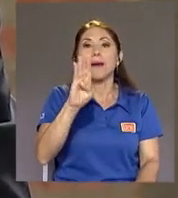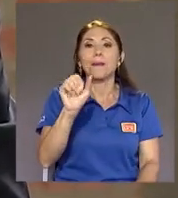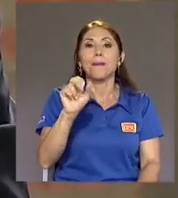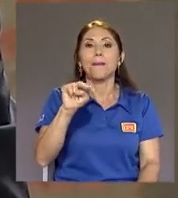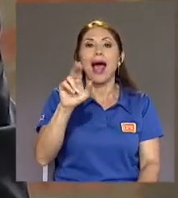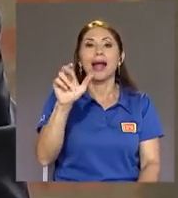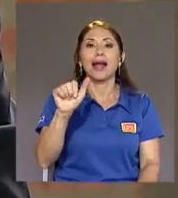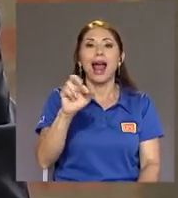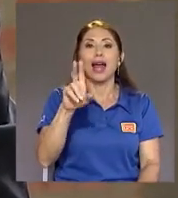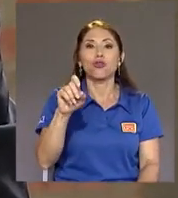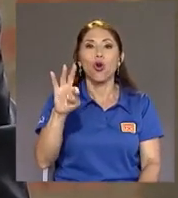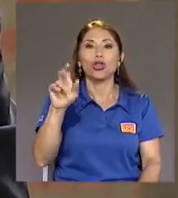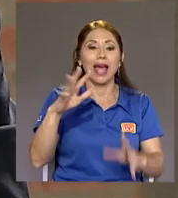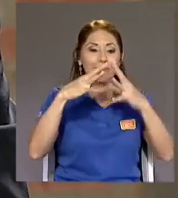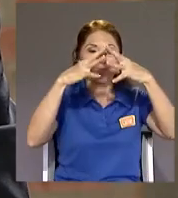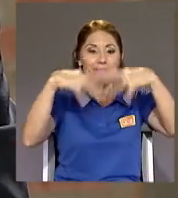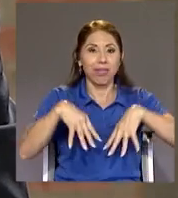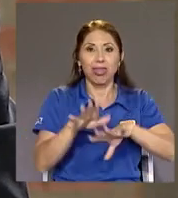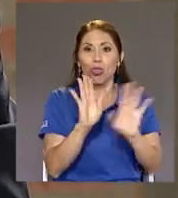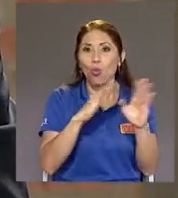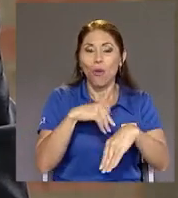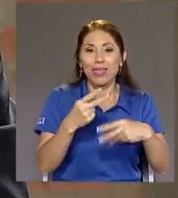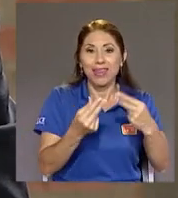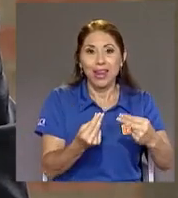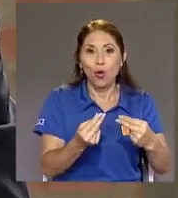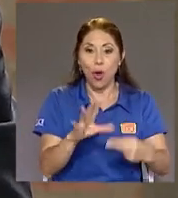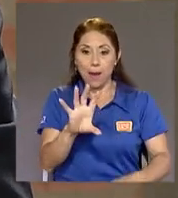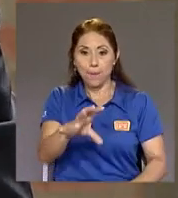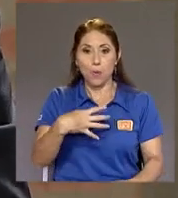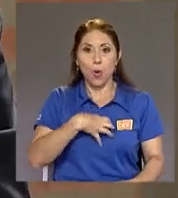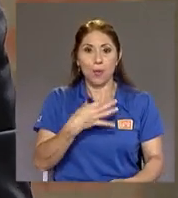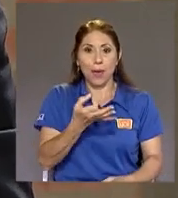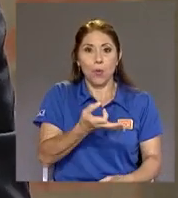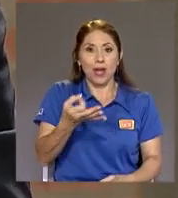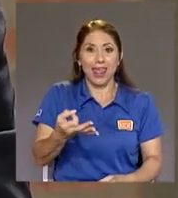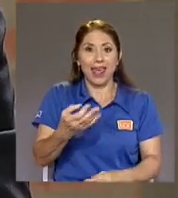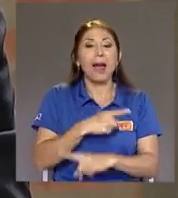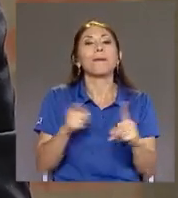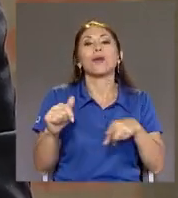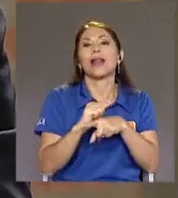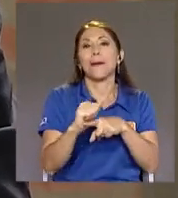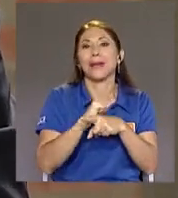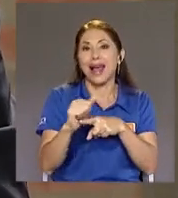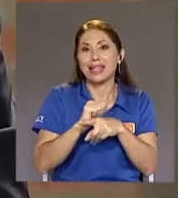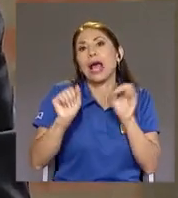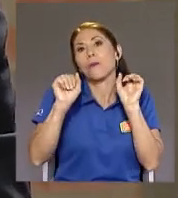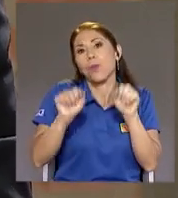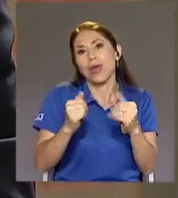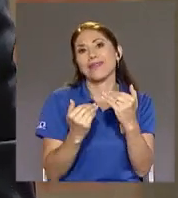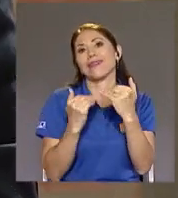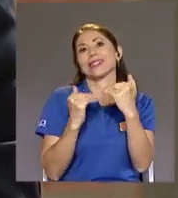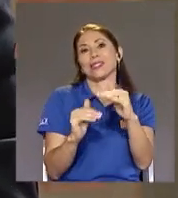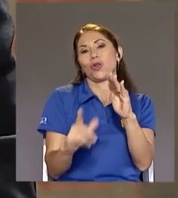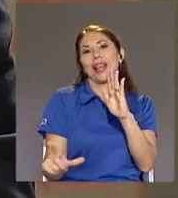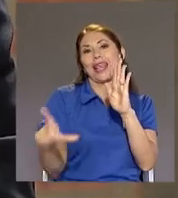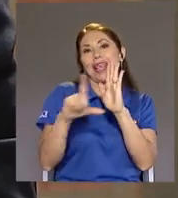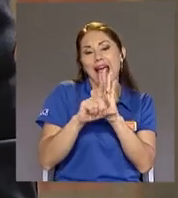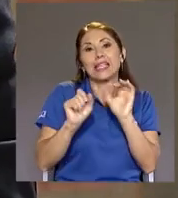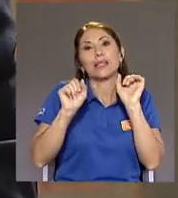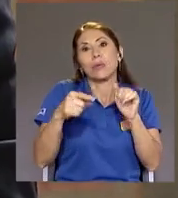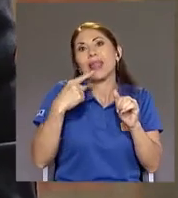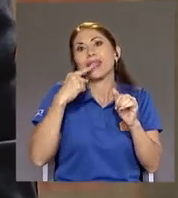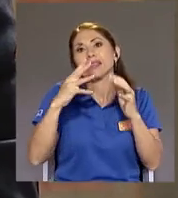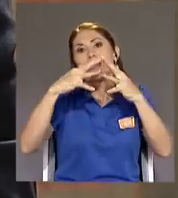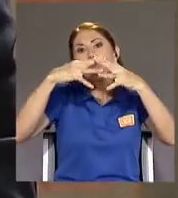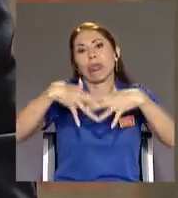En la práctica Pueden existir Restricciones legales Que provoquen Que se declare En algún tipo De bancarrota Eso ocurre Por